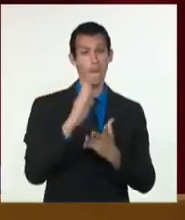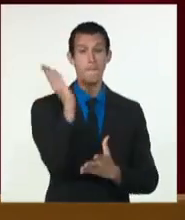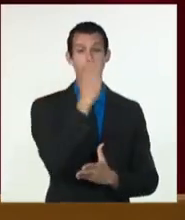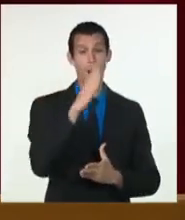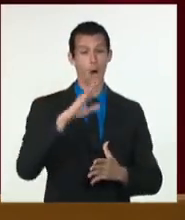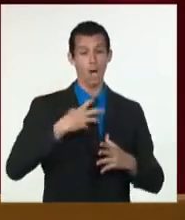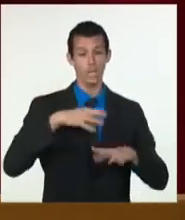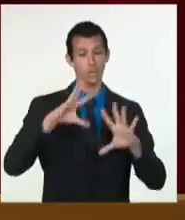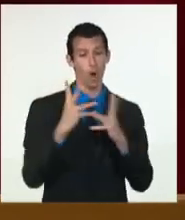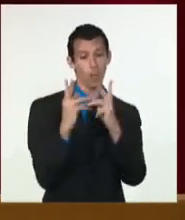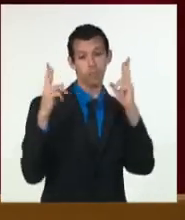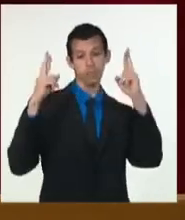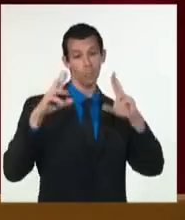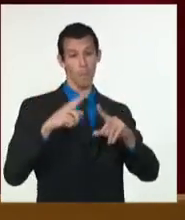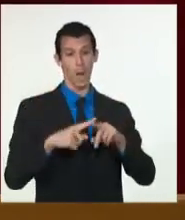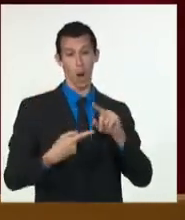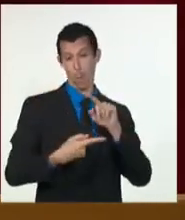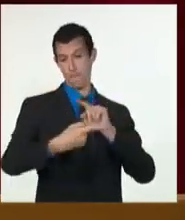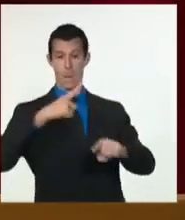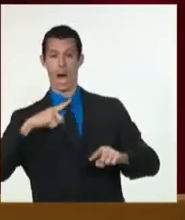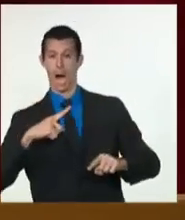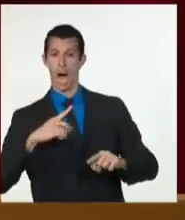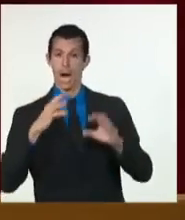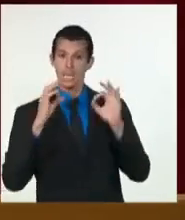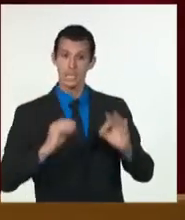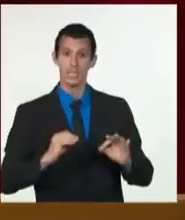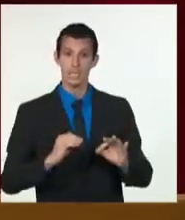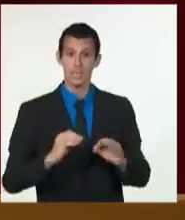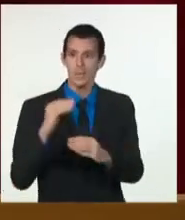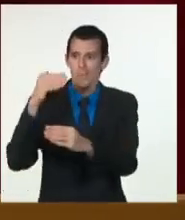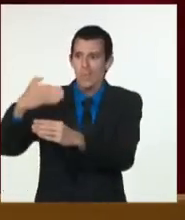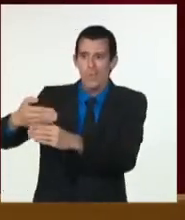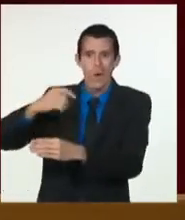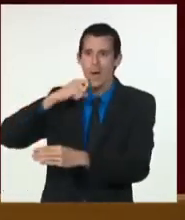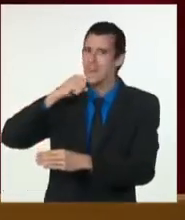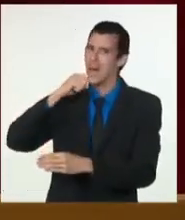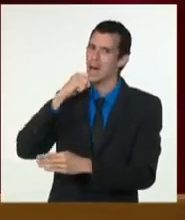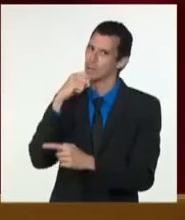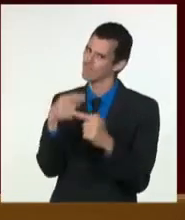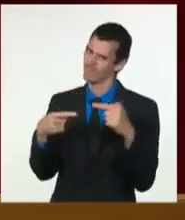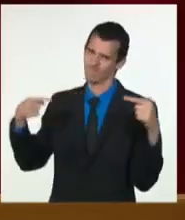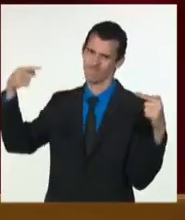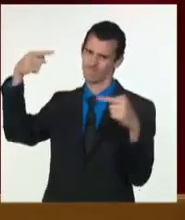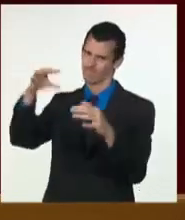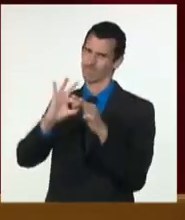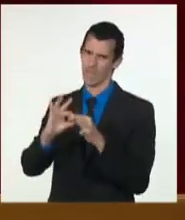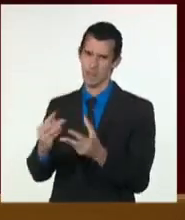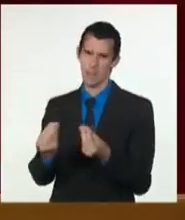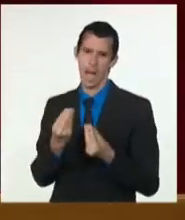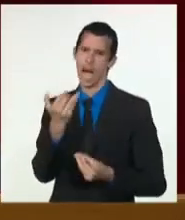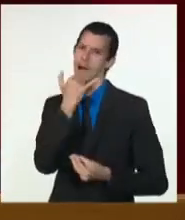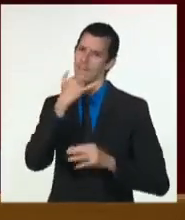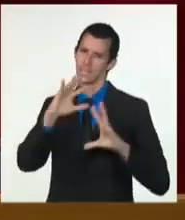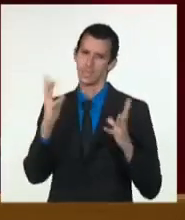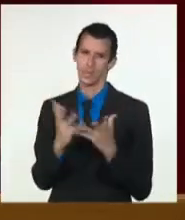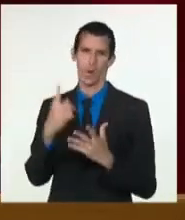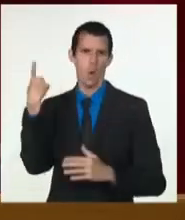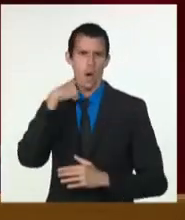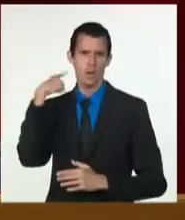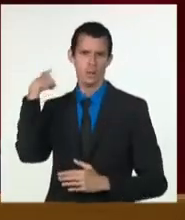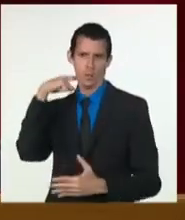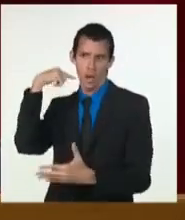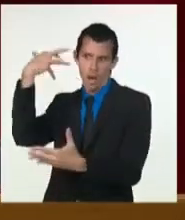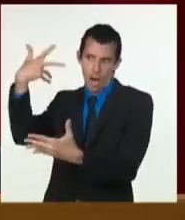olímpicamente el mayor obstáculo, que es el bloqueo. Los largos años de este gigantesco factor externo,